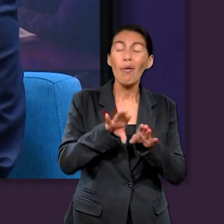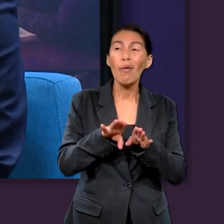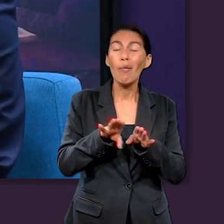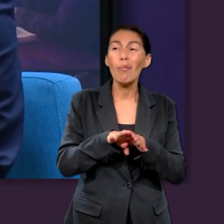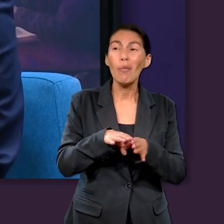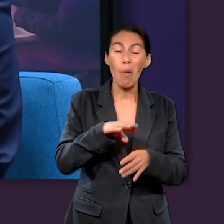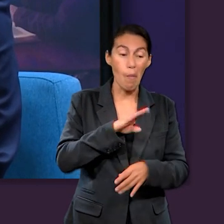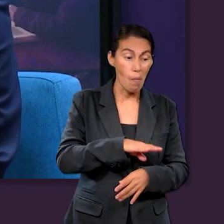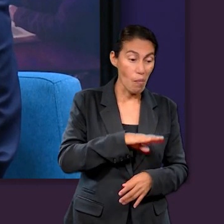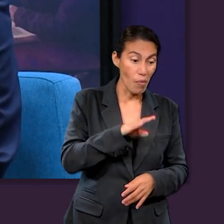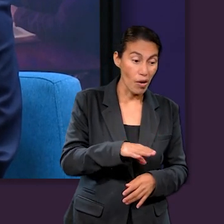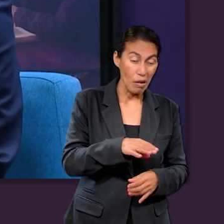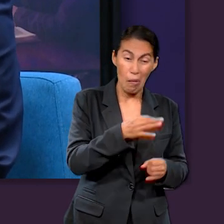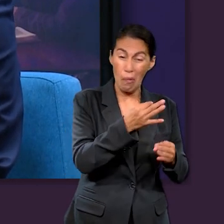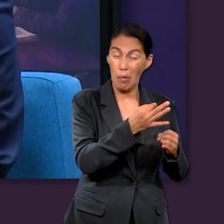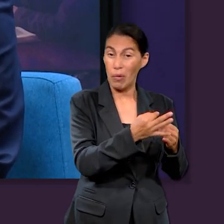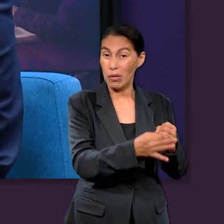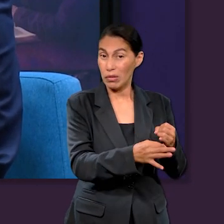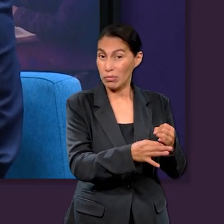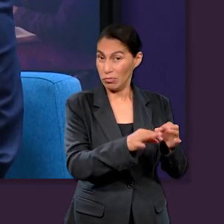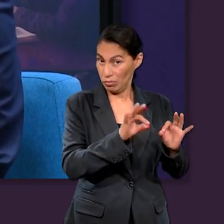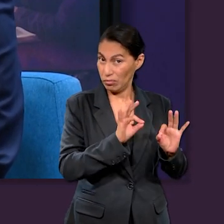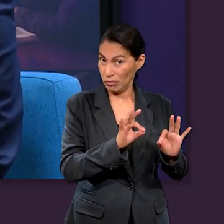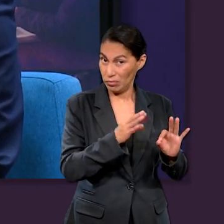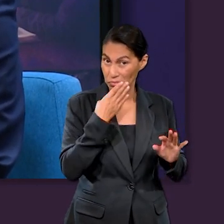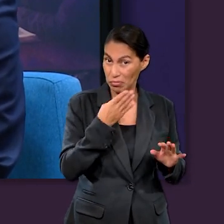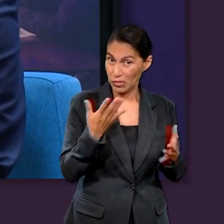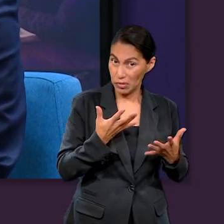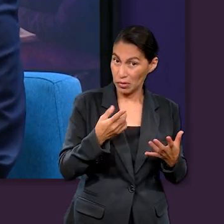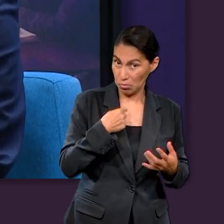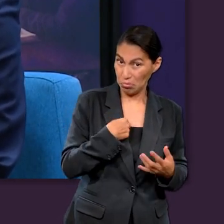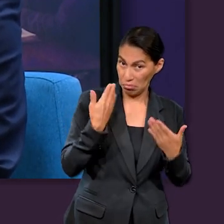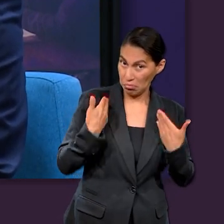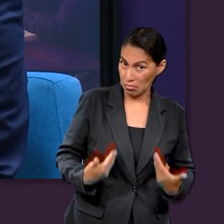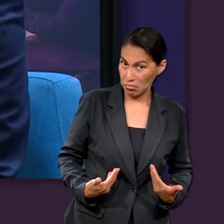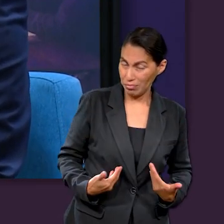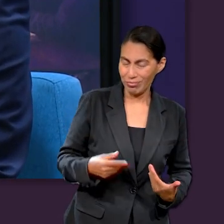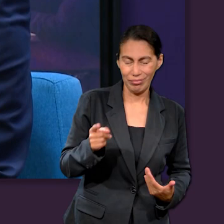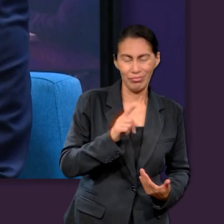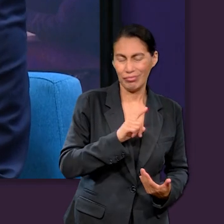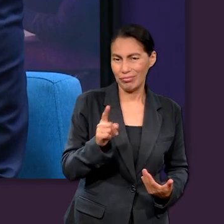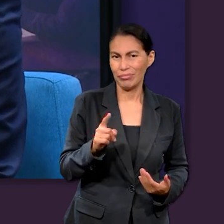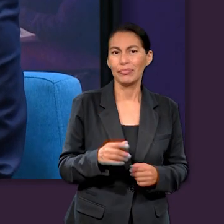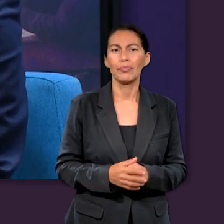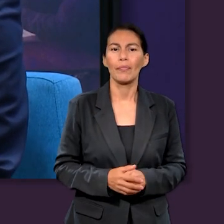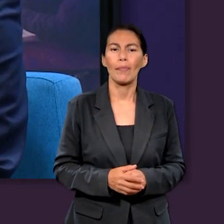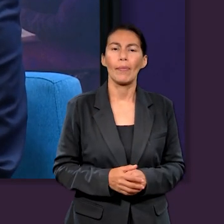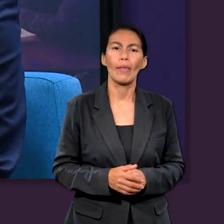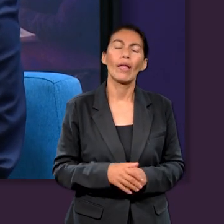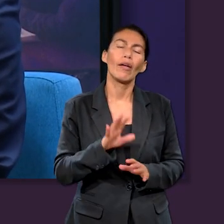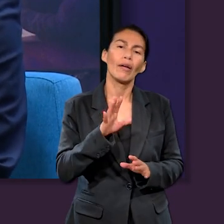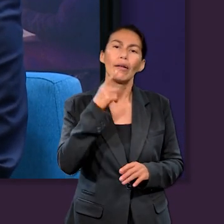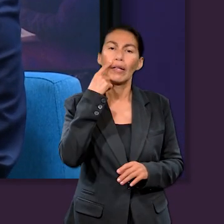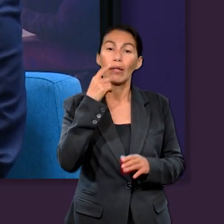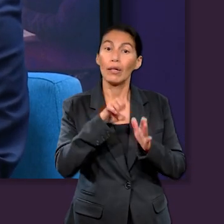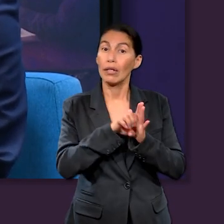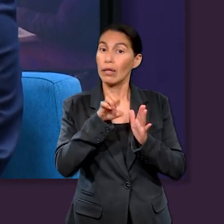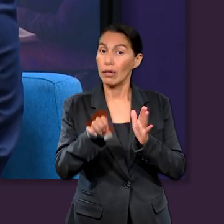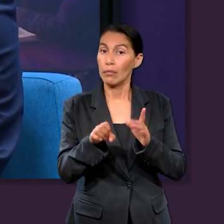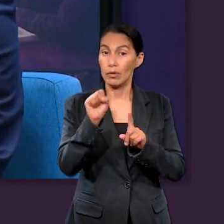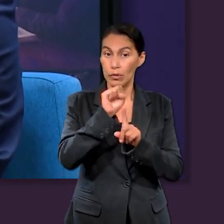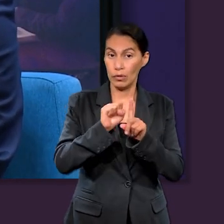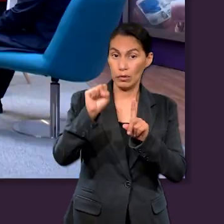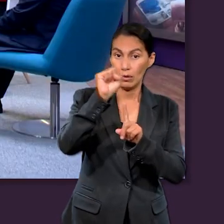a enfatizar también la creencia de que la muerte no es el último paso en nuestra